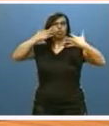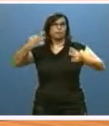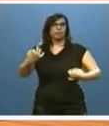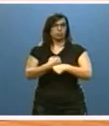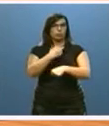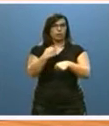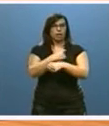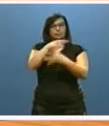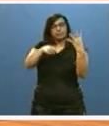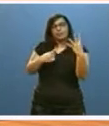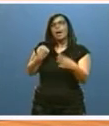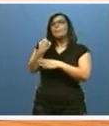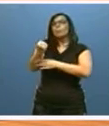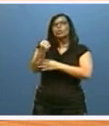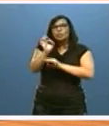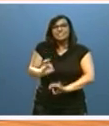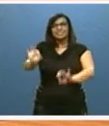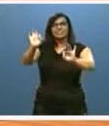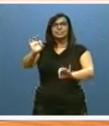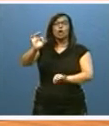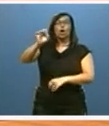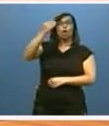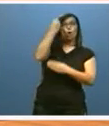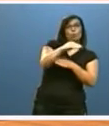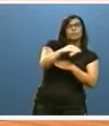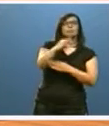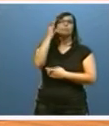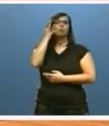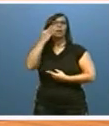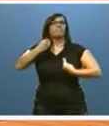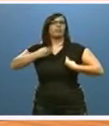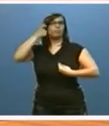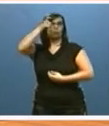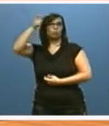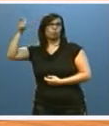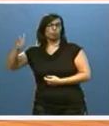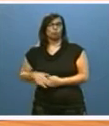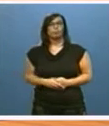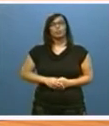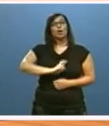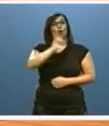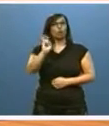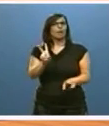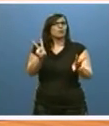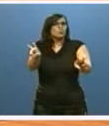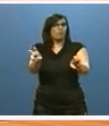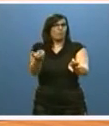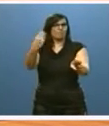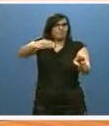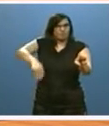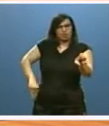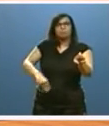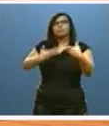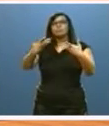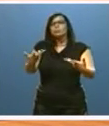laborales con apoyos singulares para jóvenes y mujeres rurales. Y con líneas novedosas entre las que destacan la